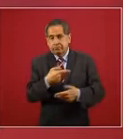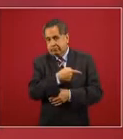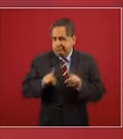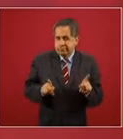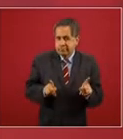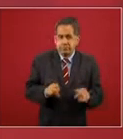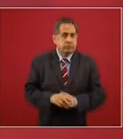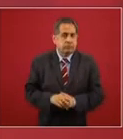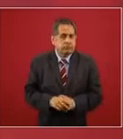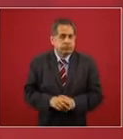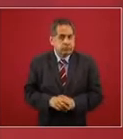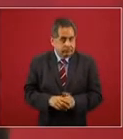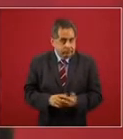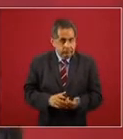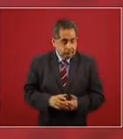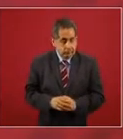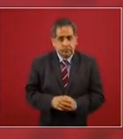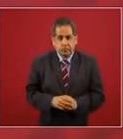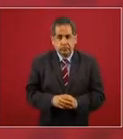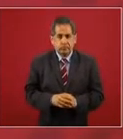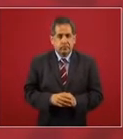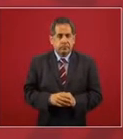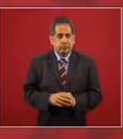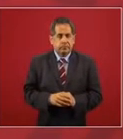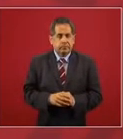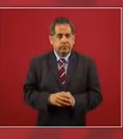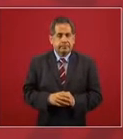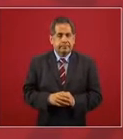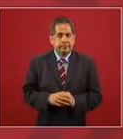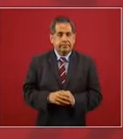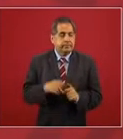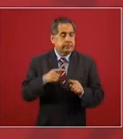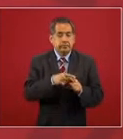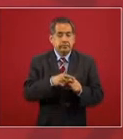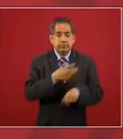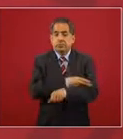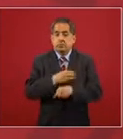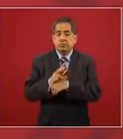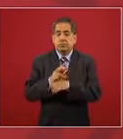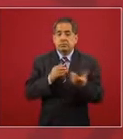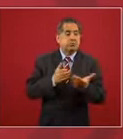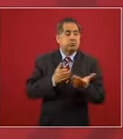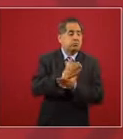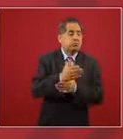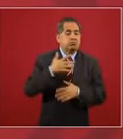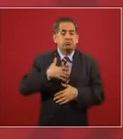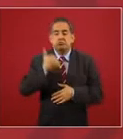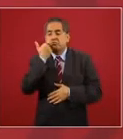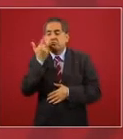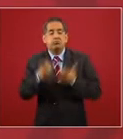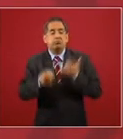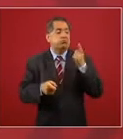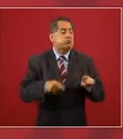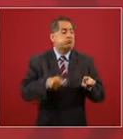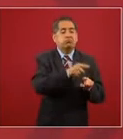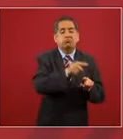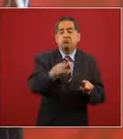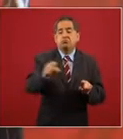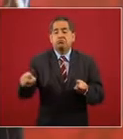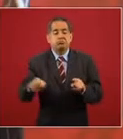porque no intervenía no mandaba listas